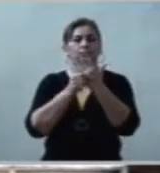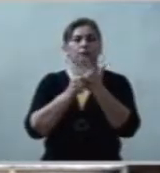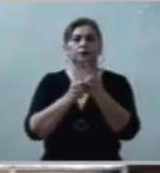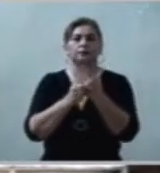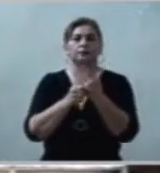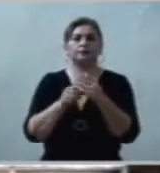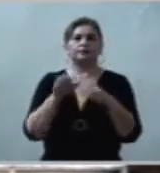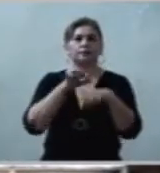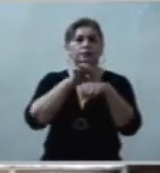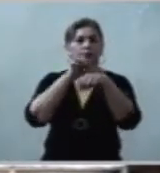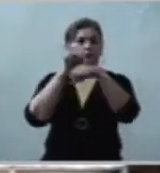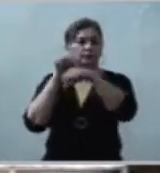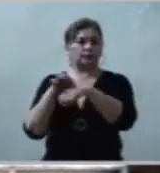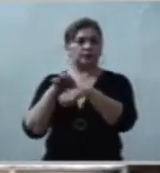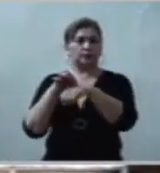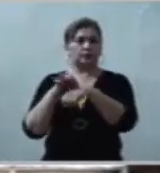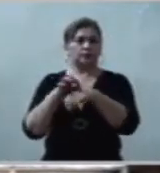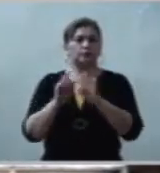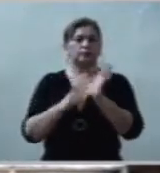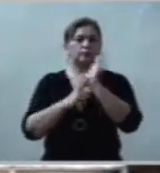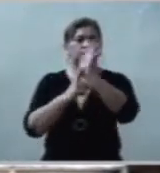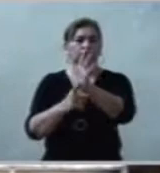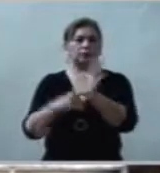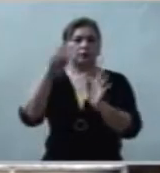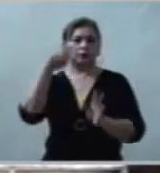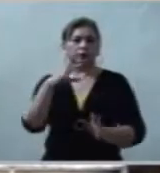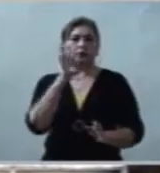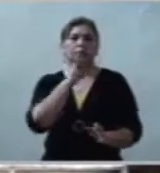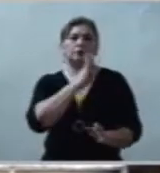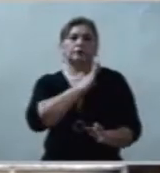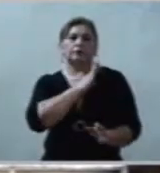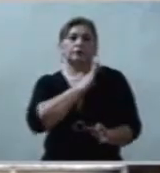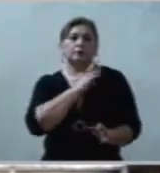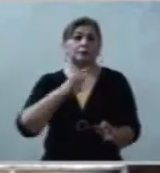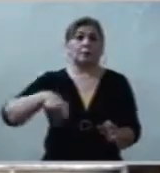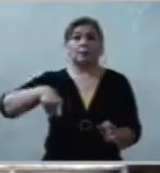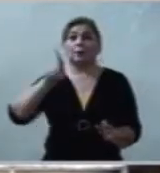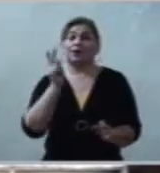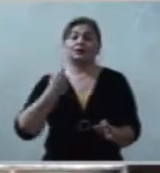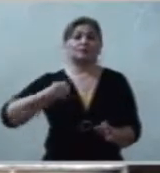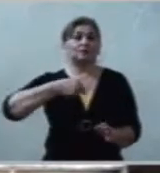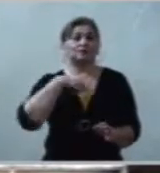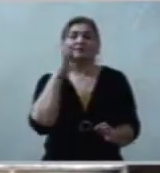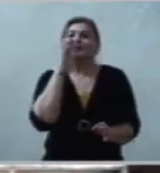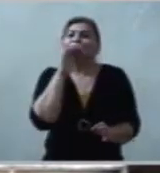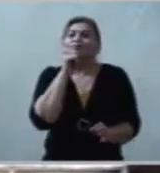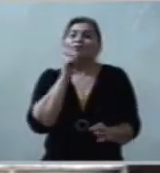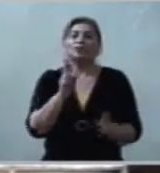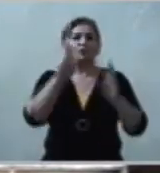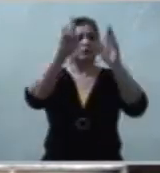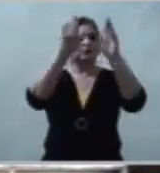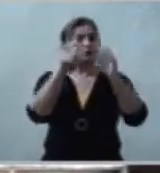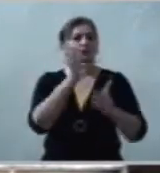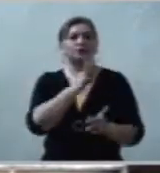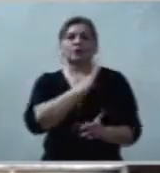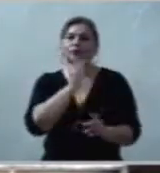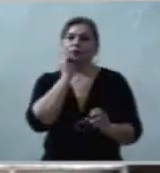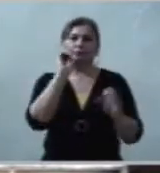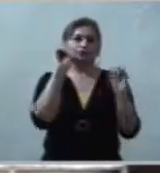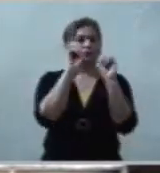pero nosotros no podemos regalar la fe. Un papá,